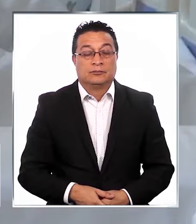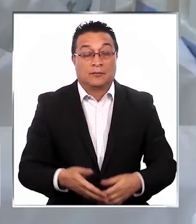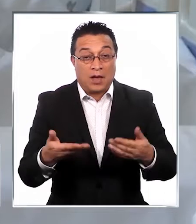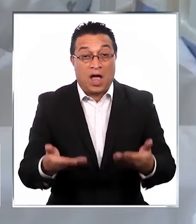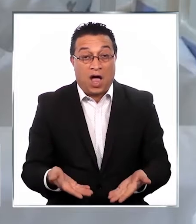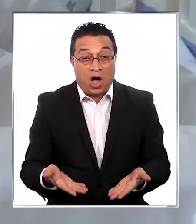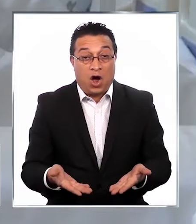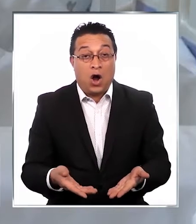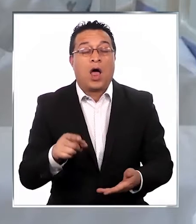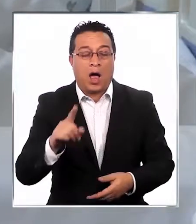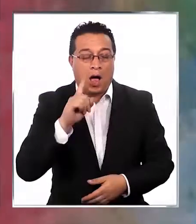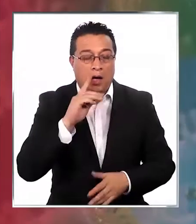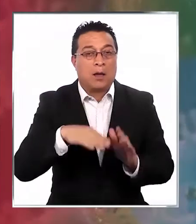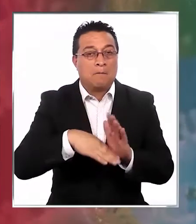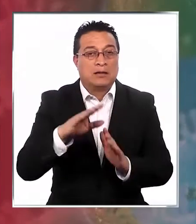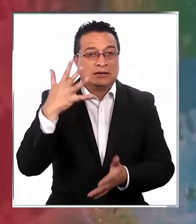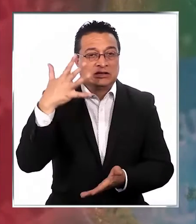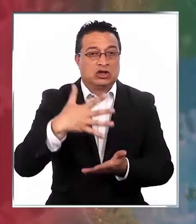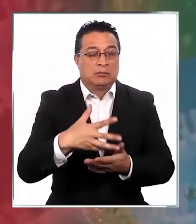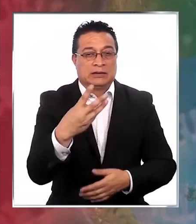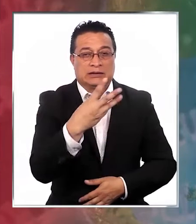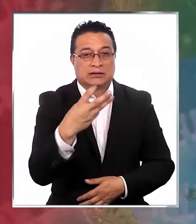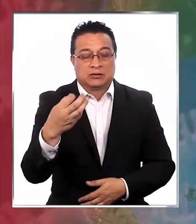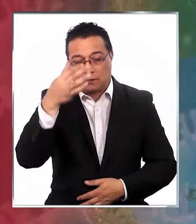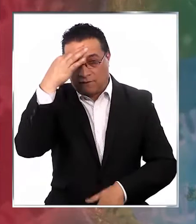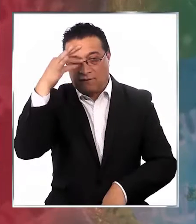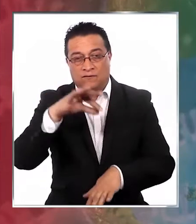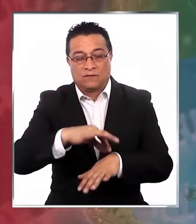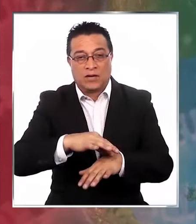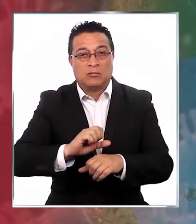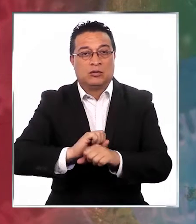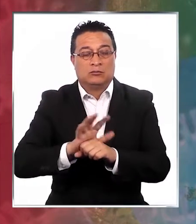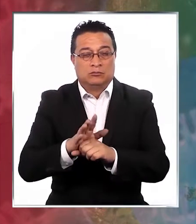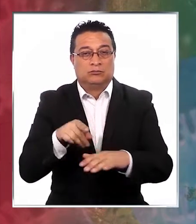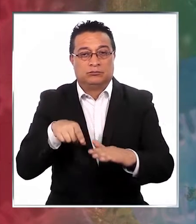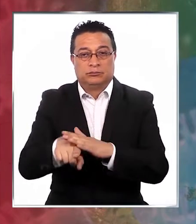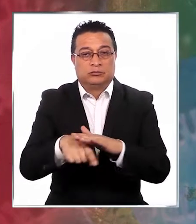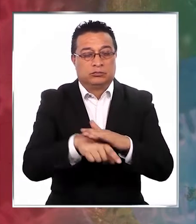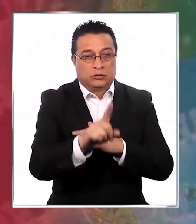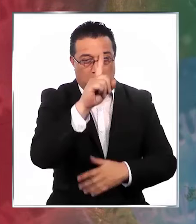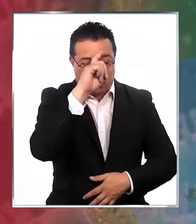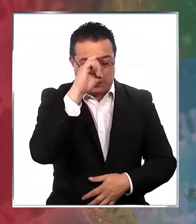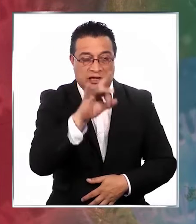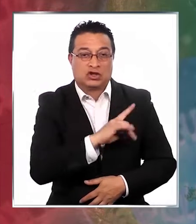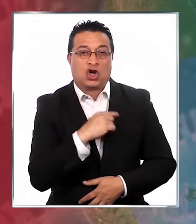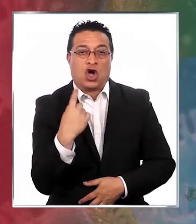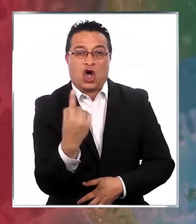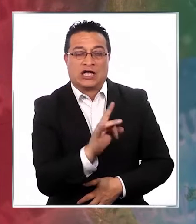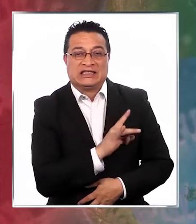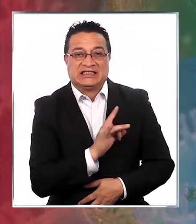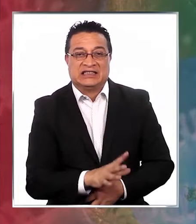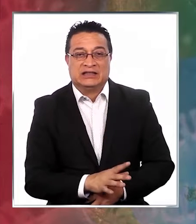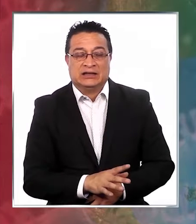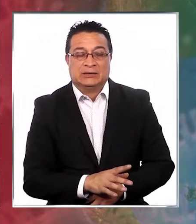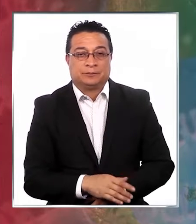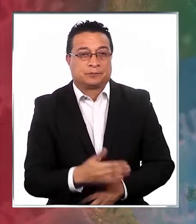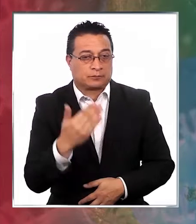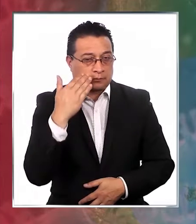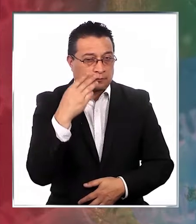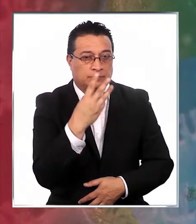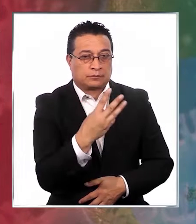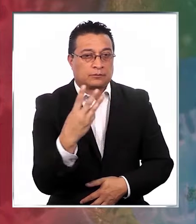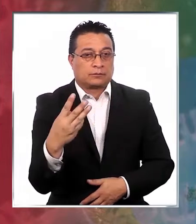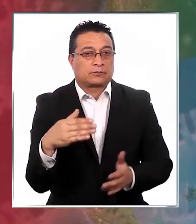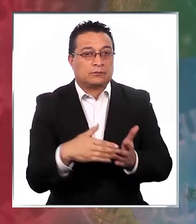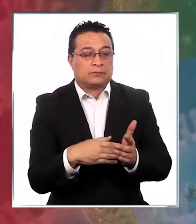En estos momentos hay más de 5.300 enfermos de COVID-19 internados en los hospitales de todo el país y casi 33